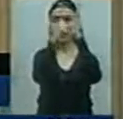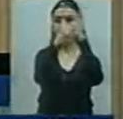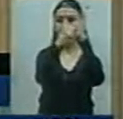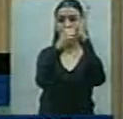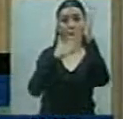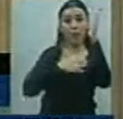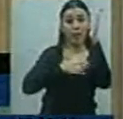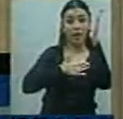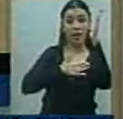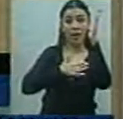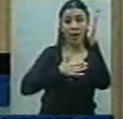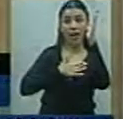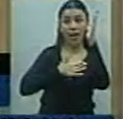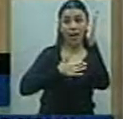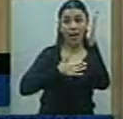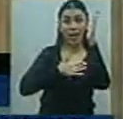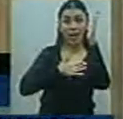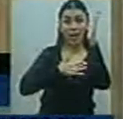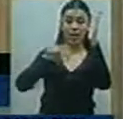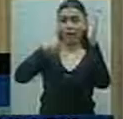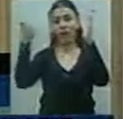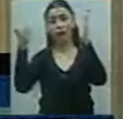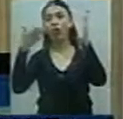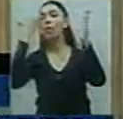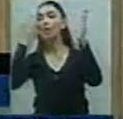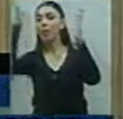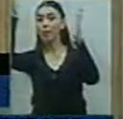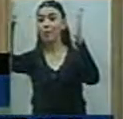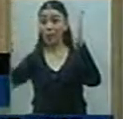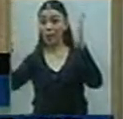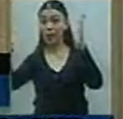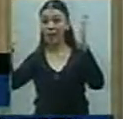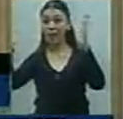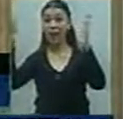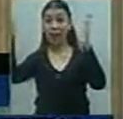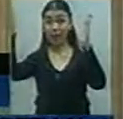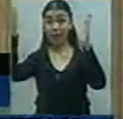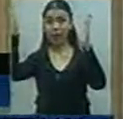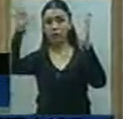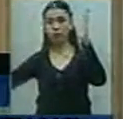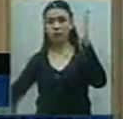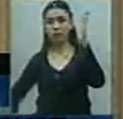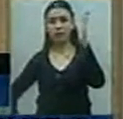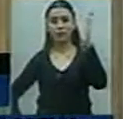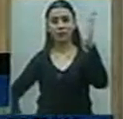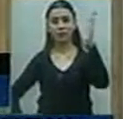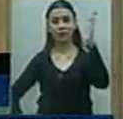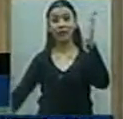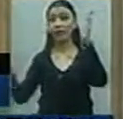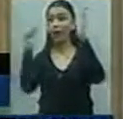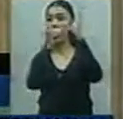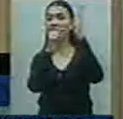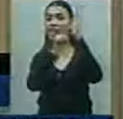Porque era la oficial la que actualmente está conduciendo nuestra cooperativa, fue retirada. Nosotros,